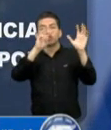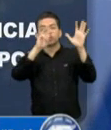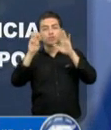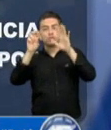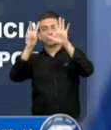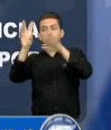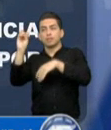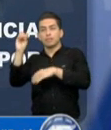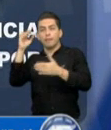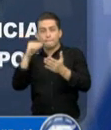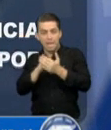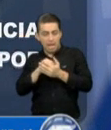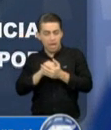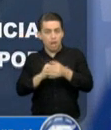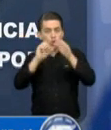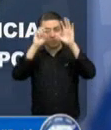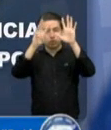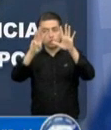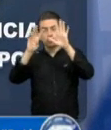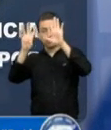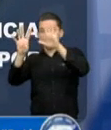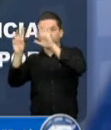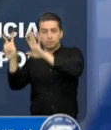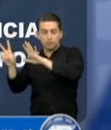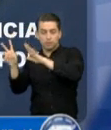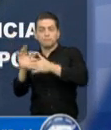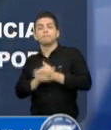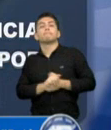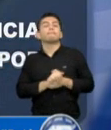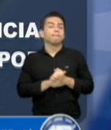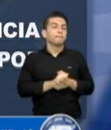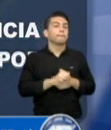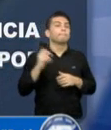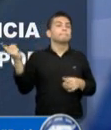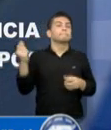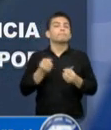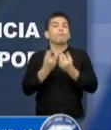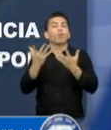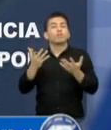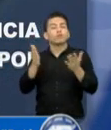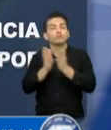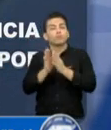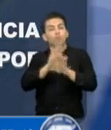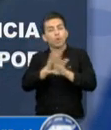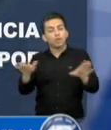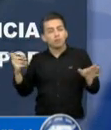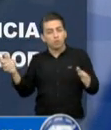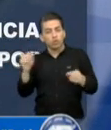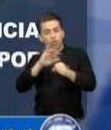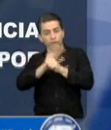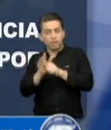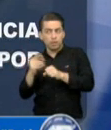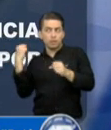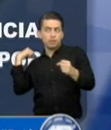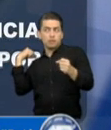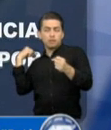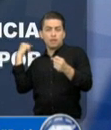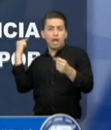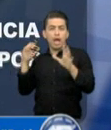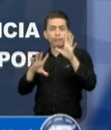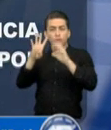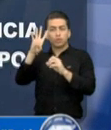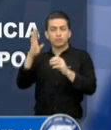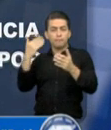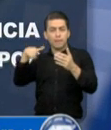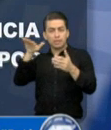.897, en tanto que la cifra de fallecidos por COVID-19 desde el 14 de marzo de 2020 a la fecha